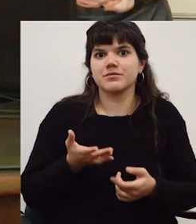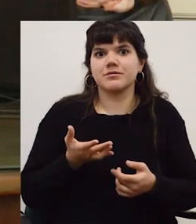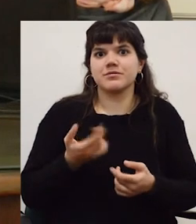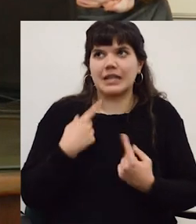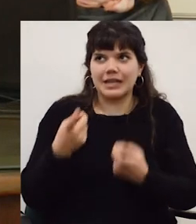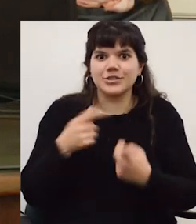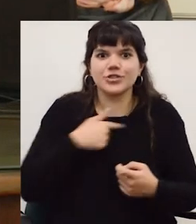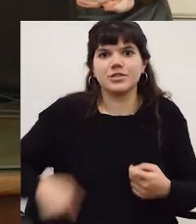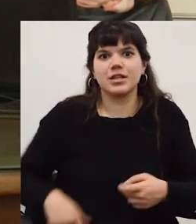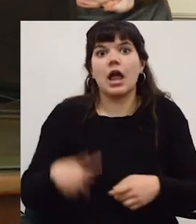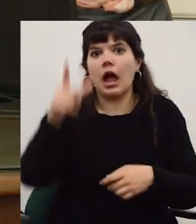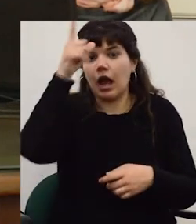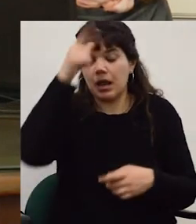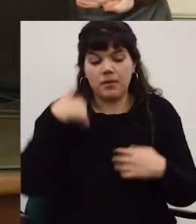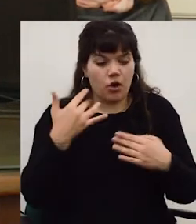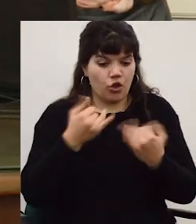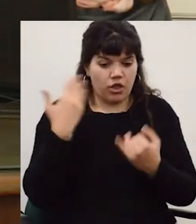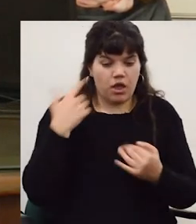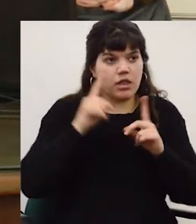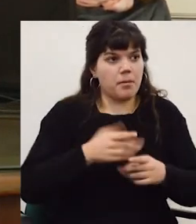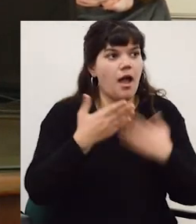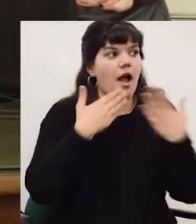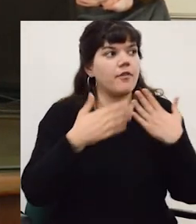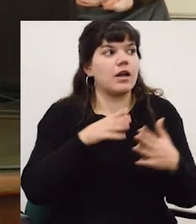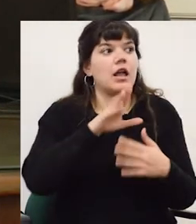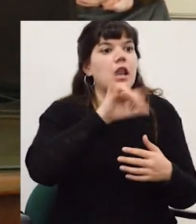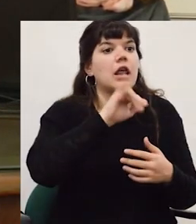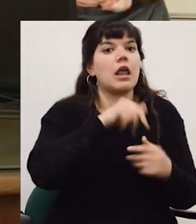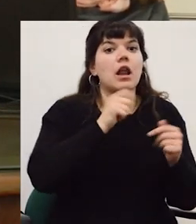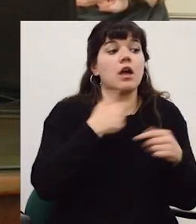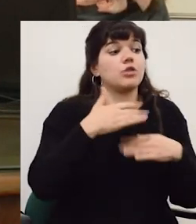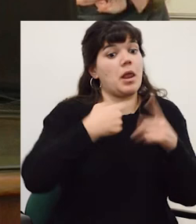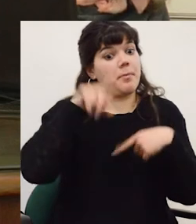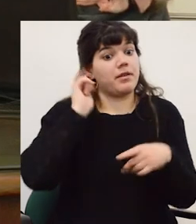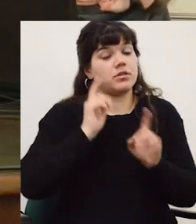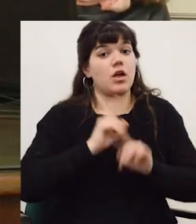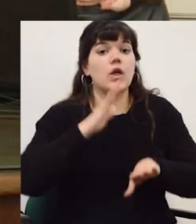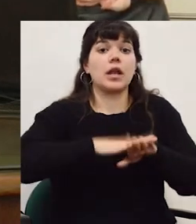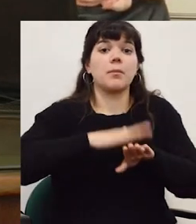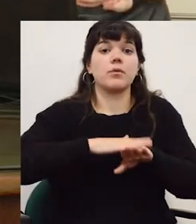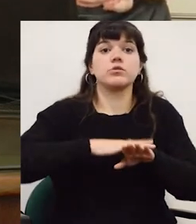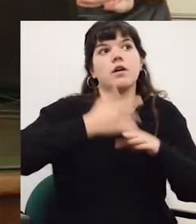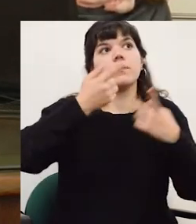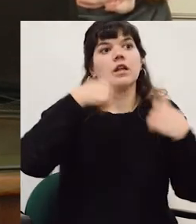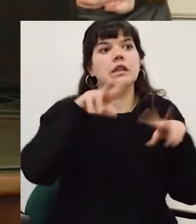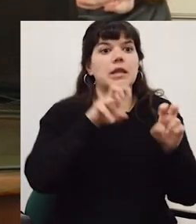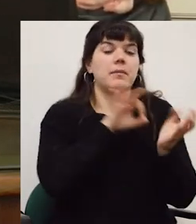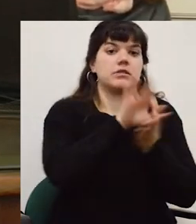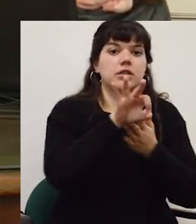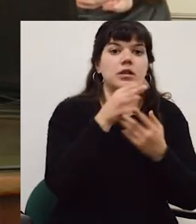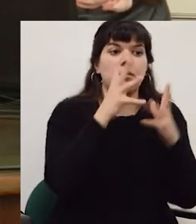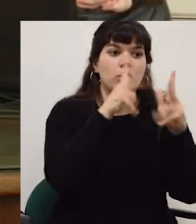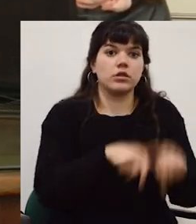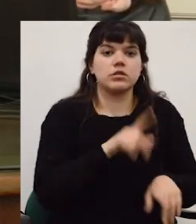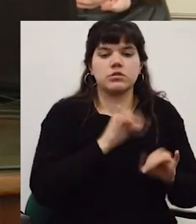de Europa pero evidentemente en China sí y Alemania lo abrí con Liliana alguna vez yo ve hasta el año